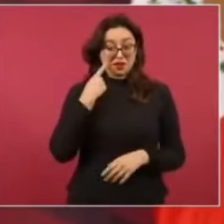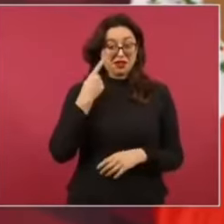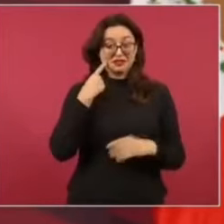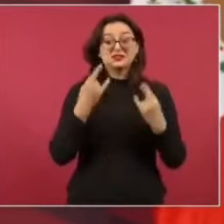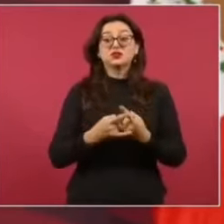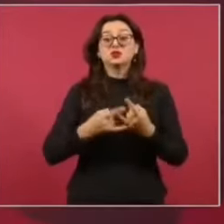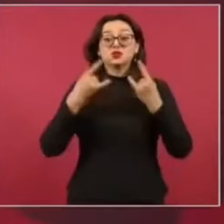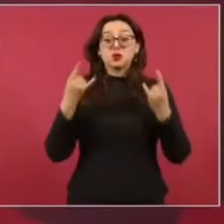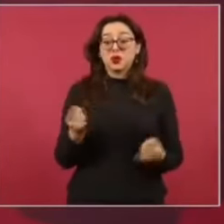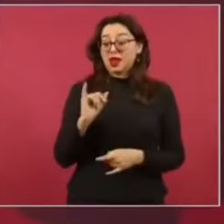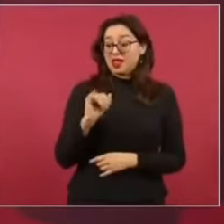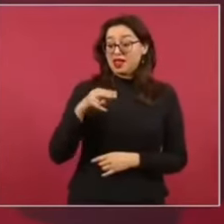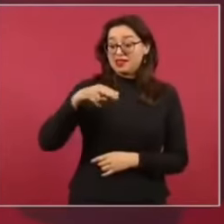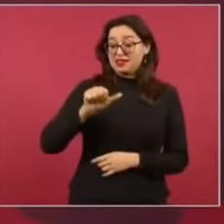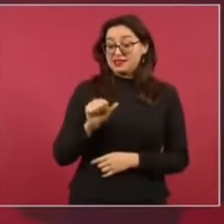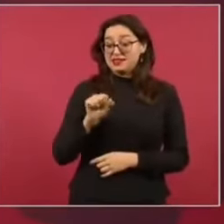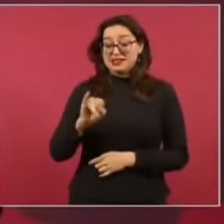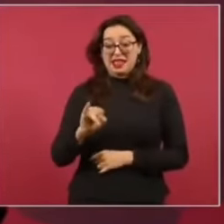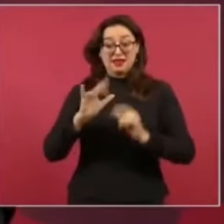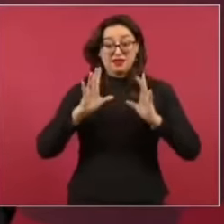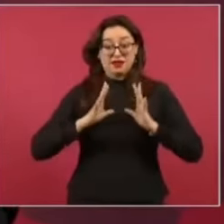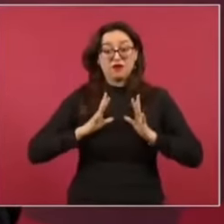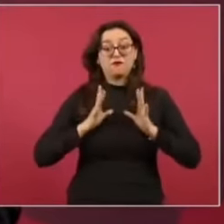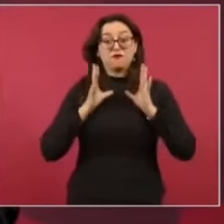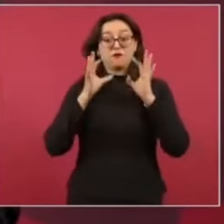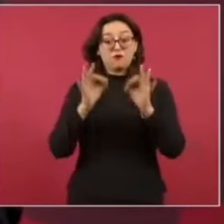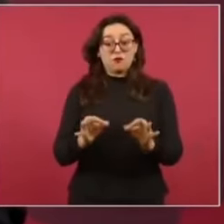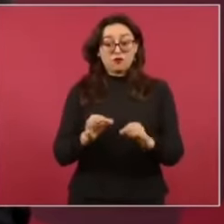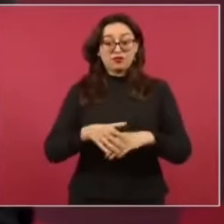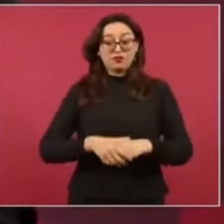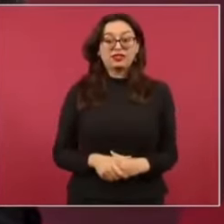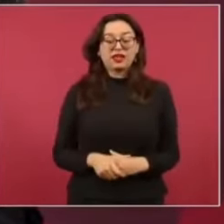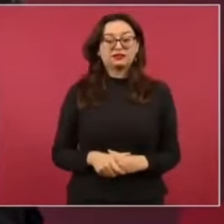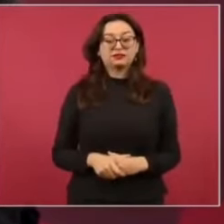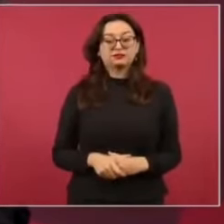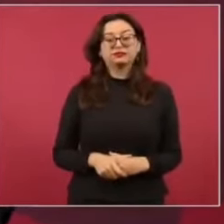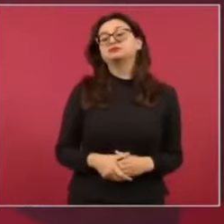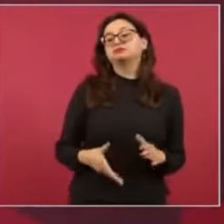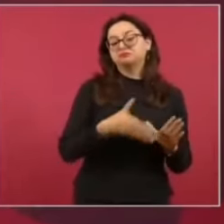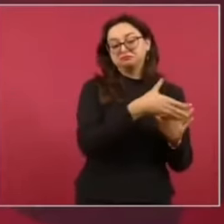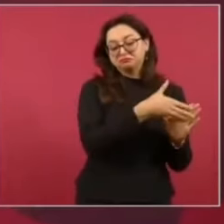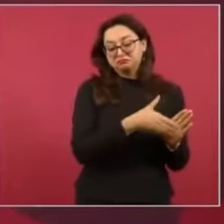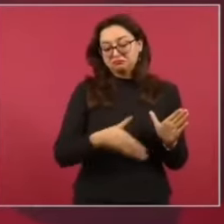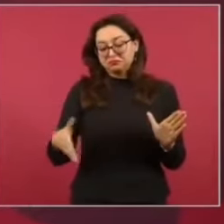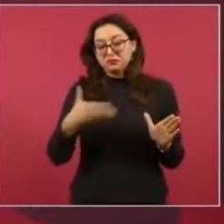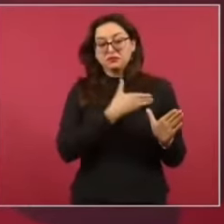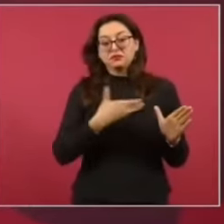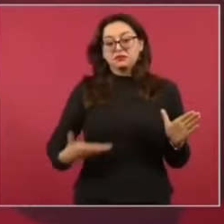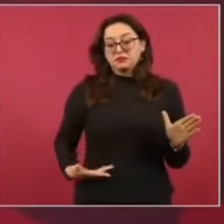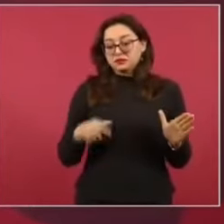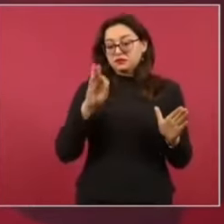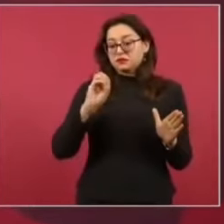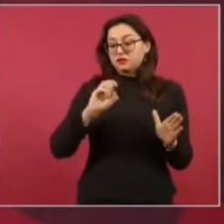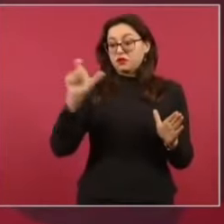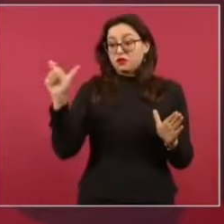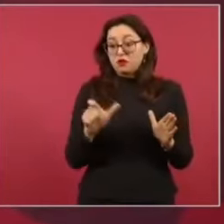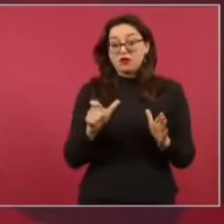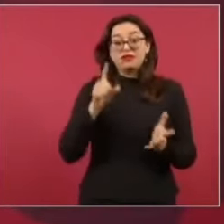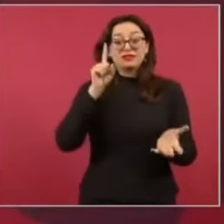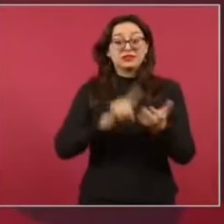y declararon en la época de Fox que no iban a dar a conocer